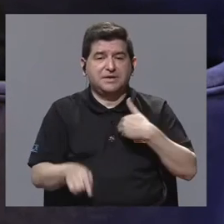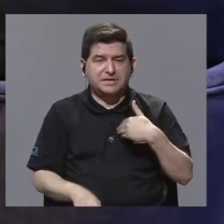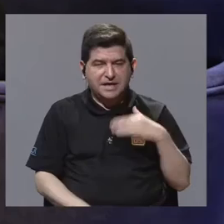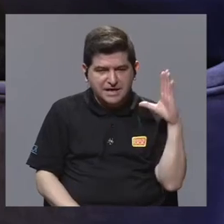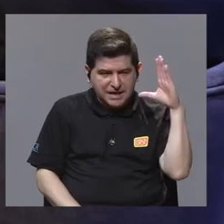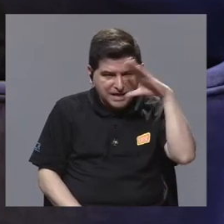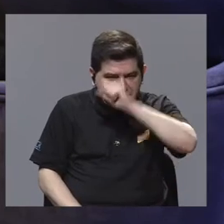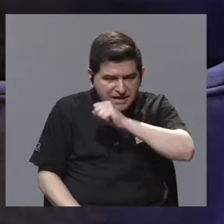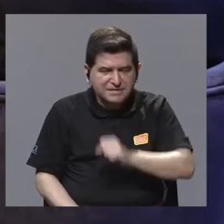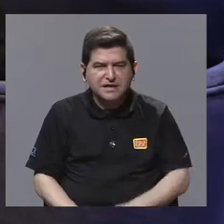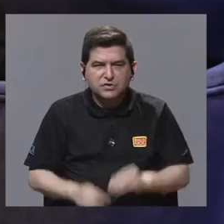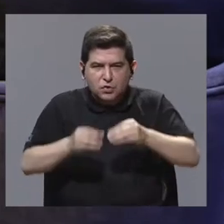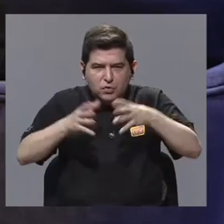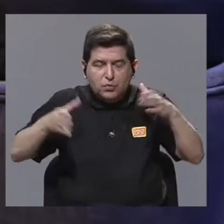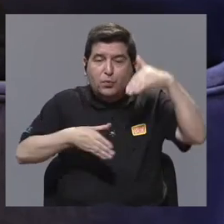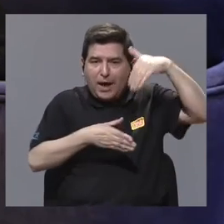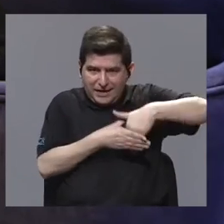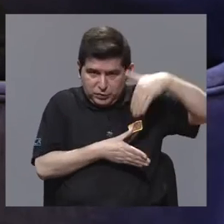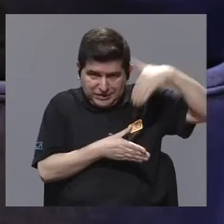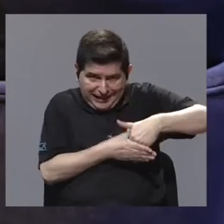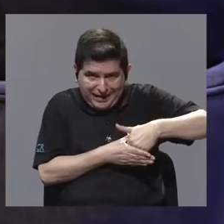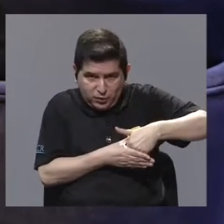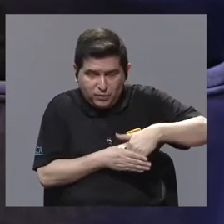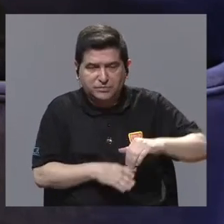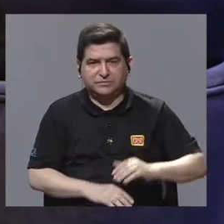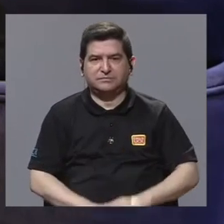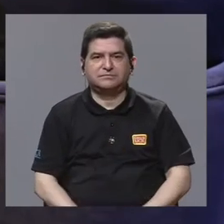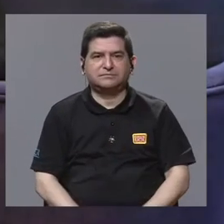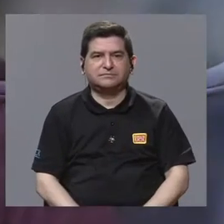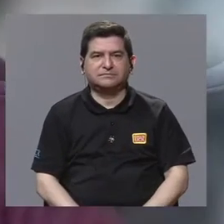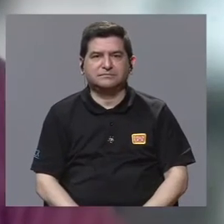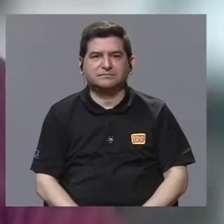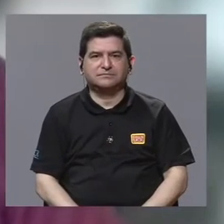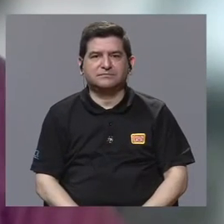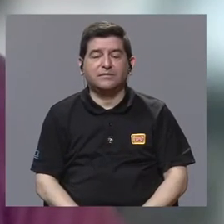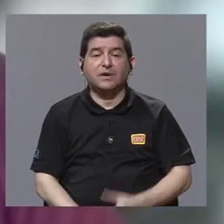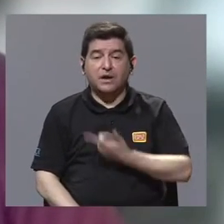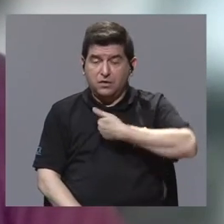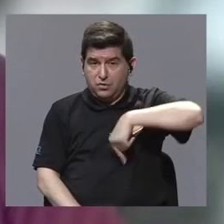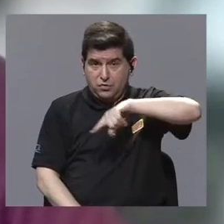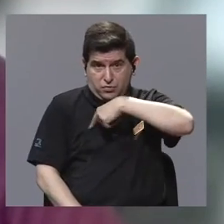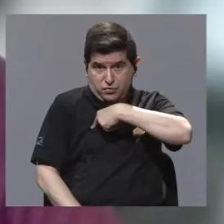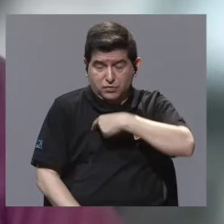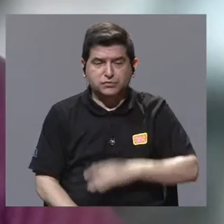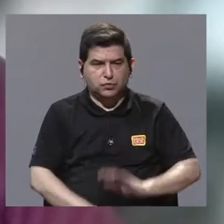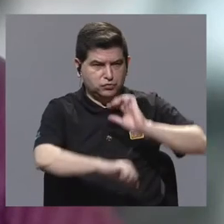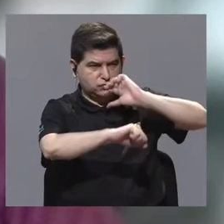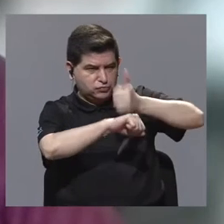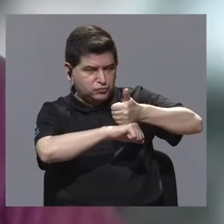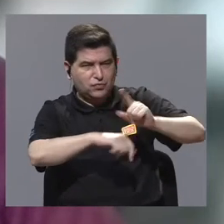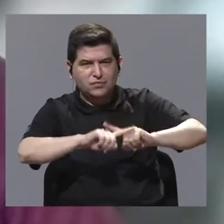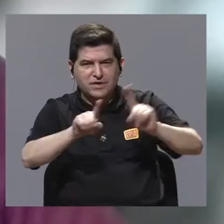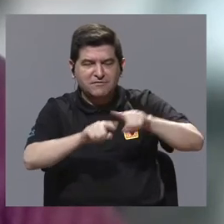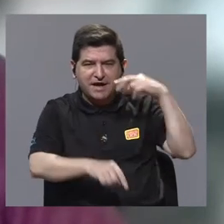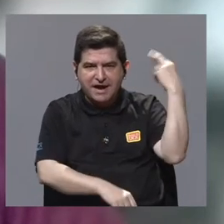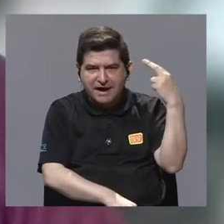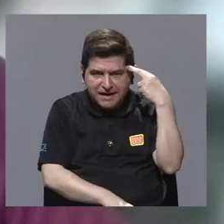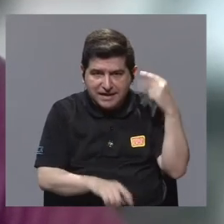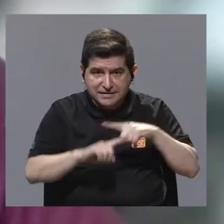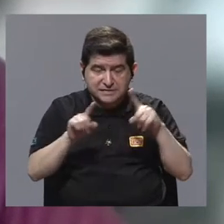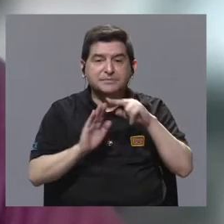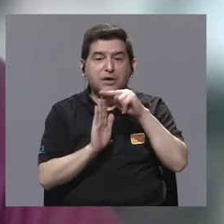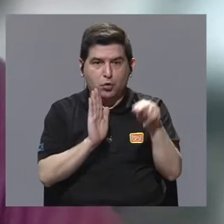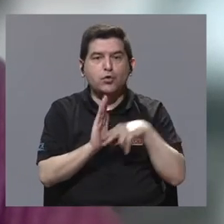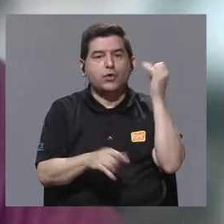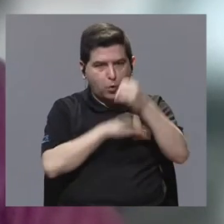detector de radiación a lo interior. Entonces, nosotros, bueno, se instaló por diferentes motivos, pero es